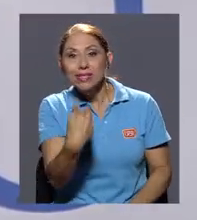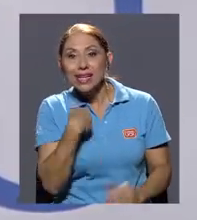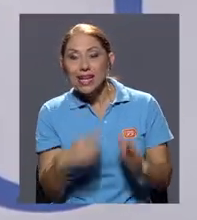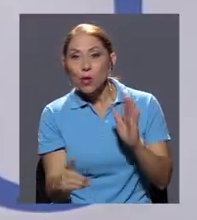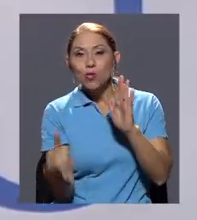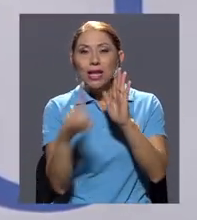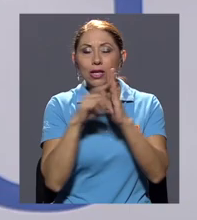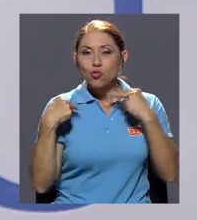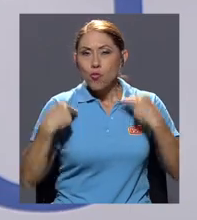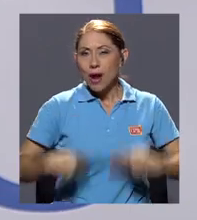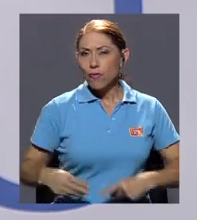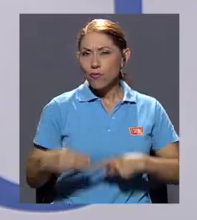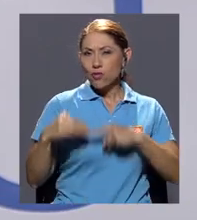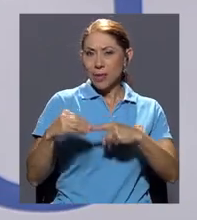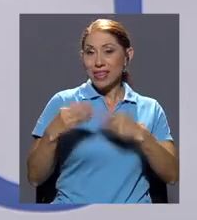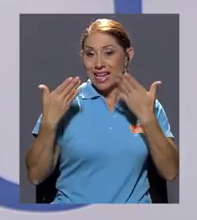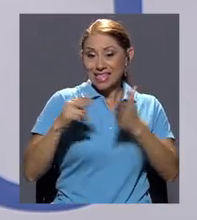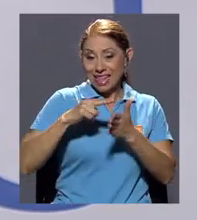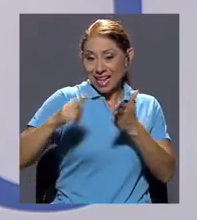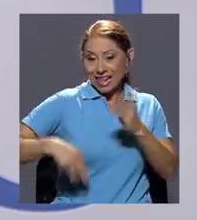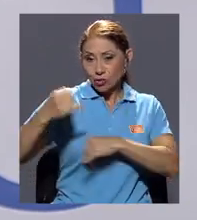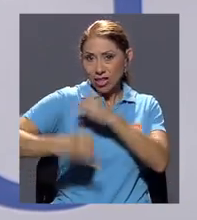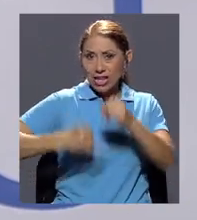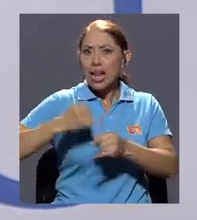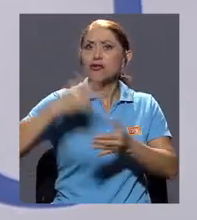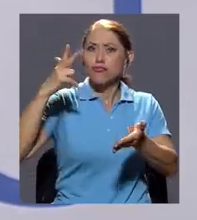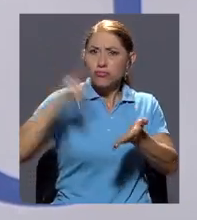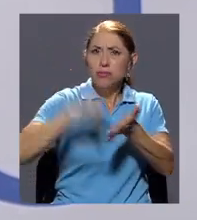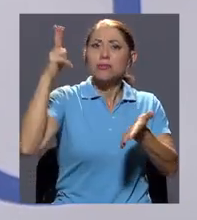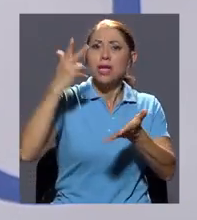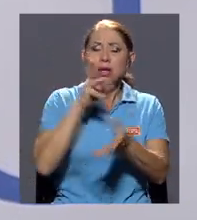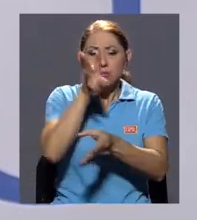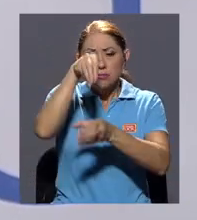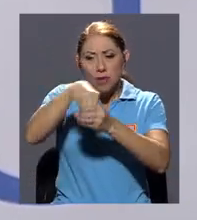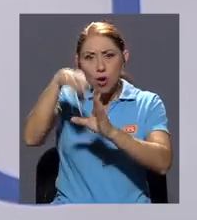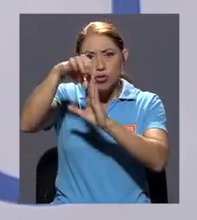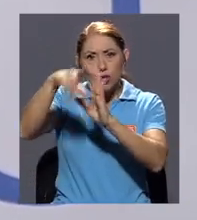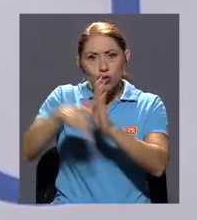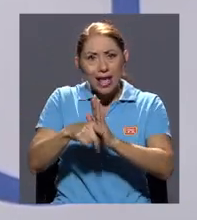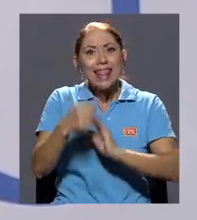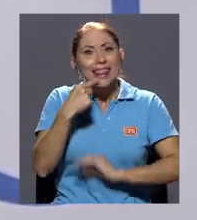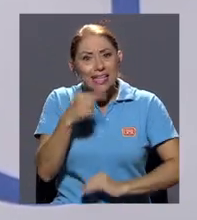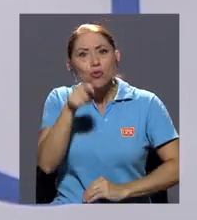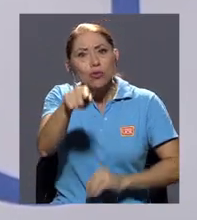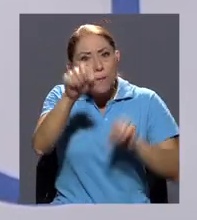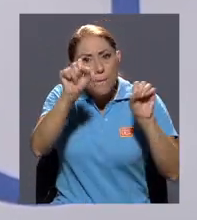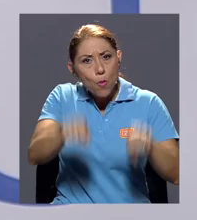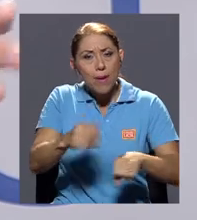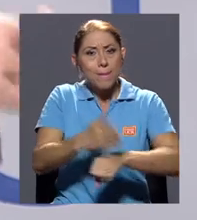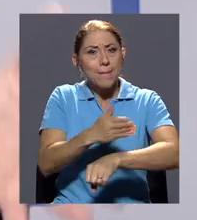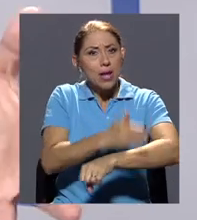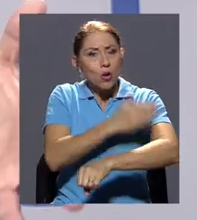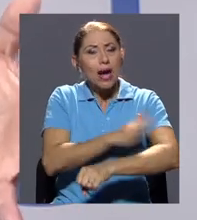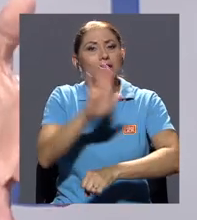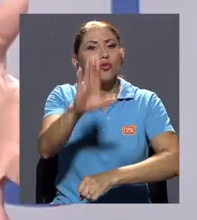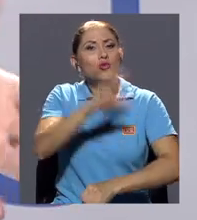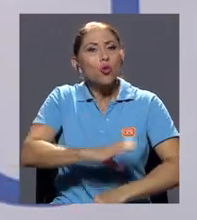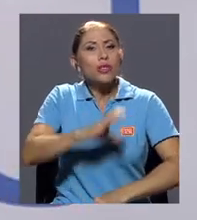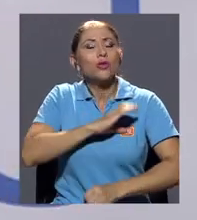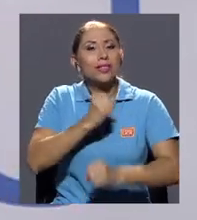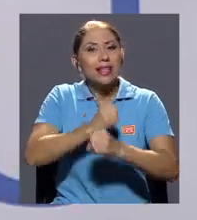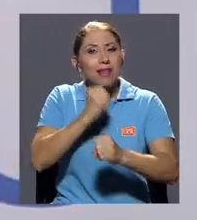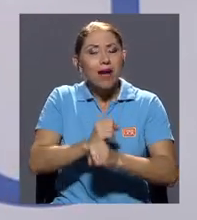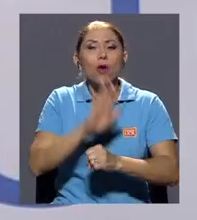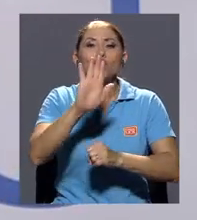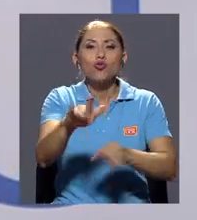fundamental ratificado por tratados internacionales y que está en la constitución política que dice que vos podés mejorar tus condiciones de trabajo en tu lugar de